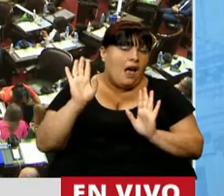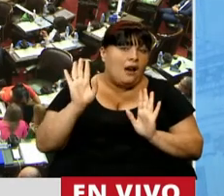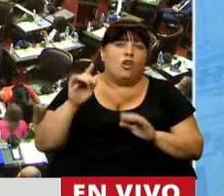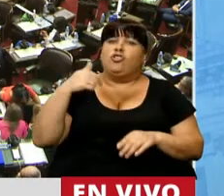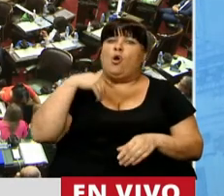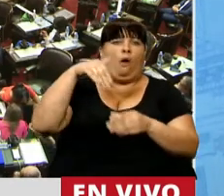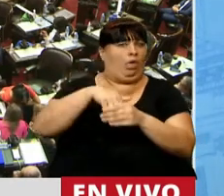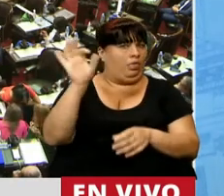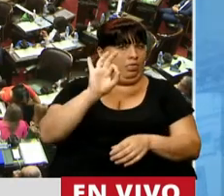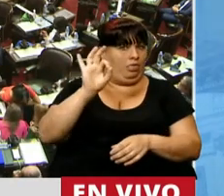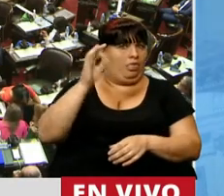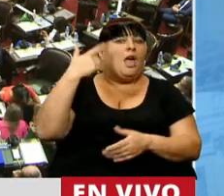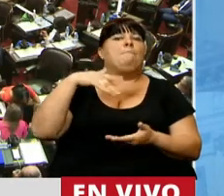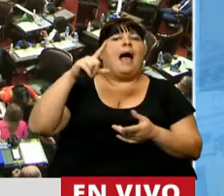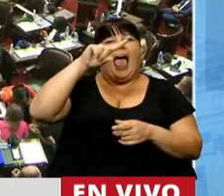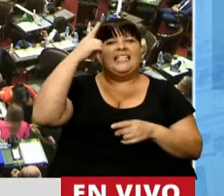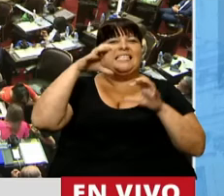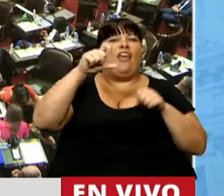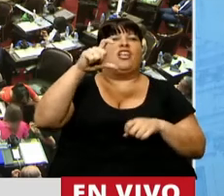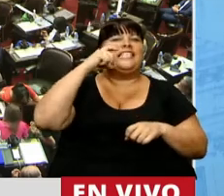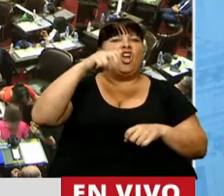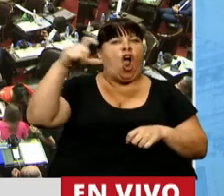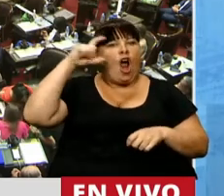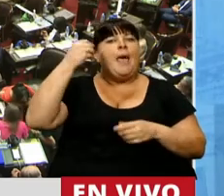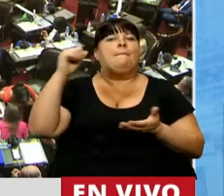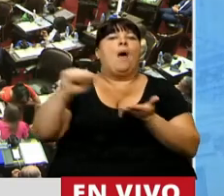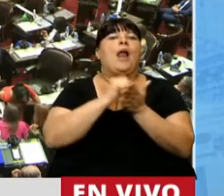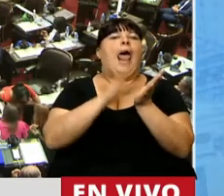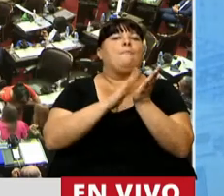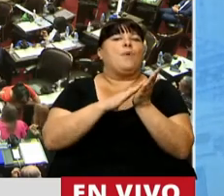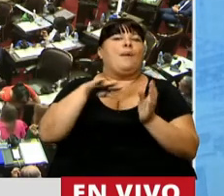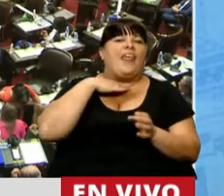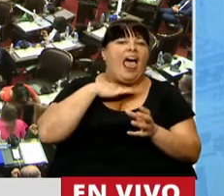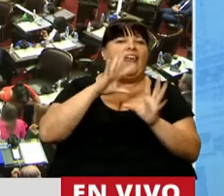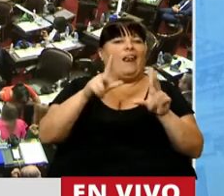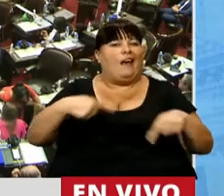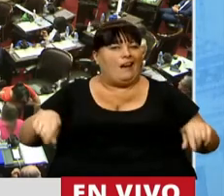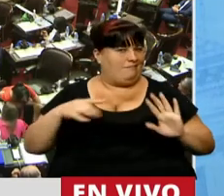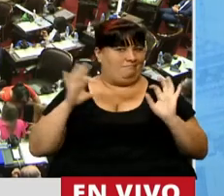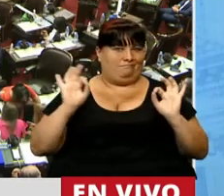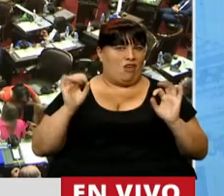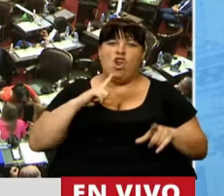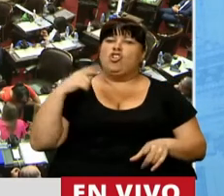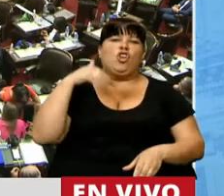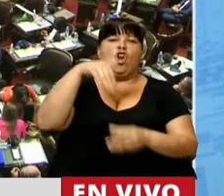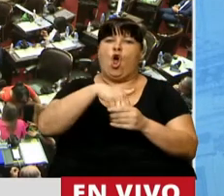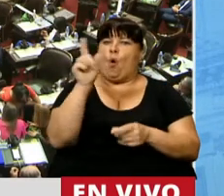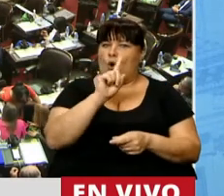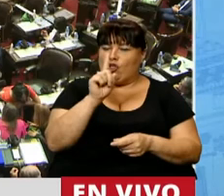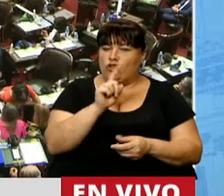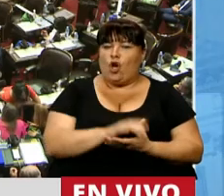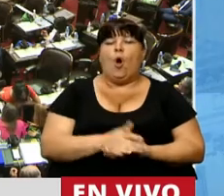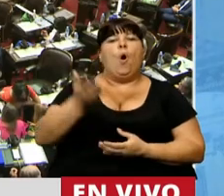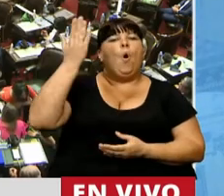yo no he votado en la estatización de Chicone para borrar las pruebas de delincuentes y de saqueros. Yo no he votado,